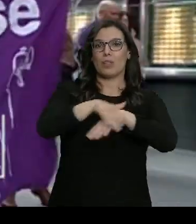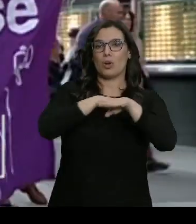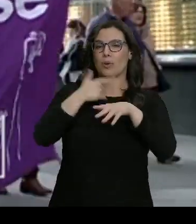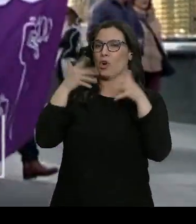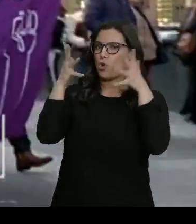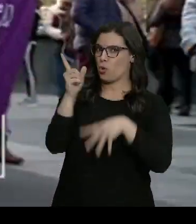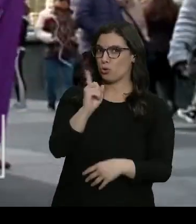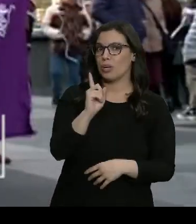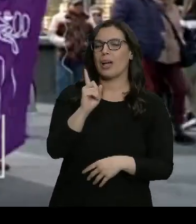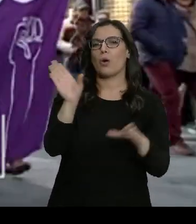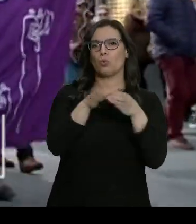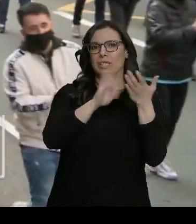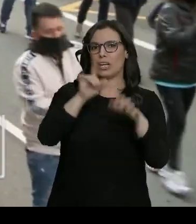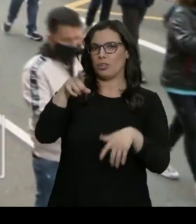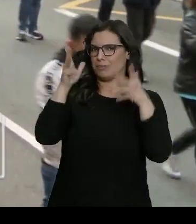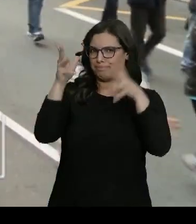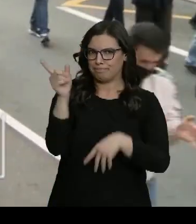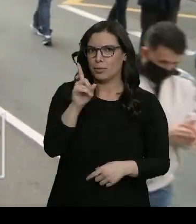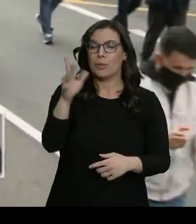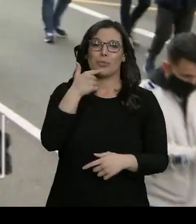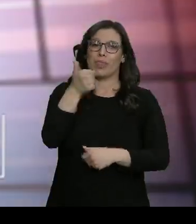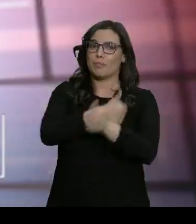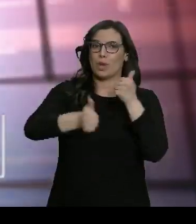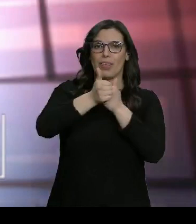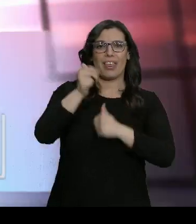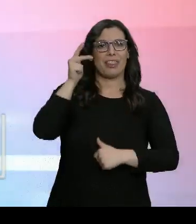Junta, pero reconocen que prevalece el derecho de manifestación.